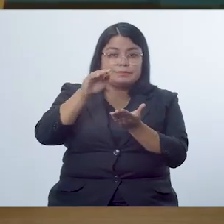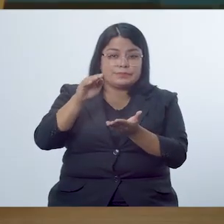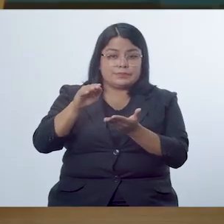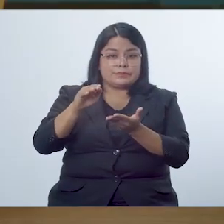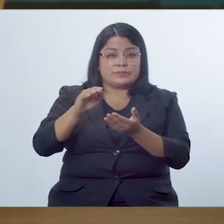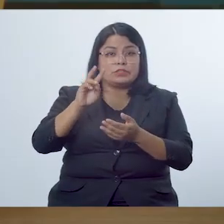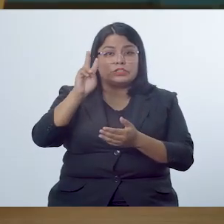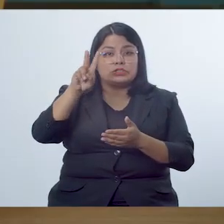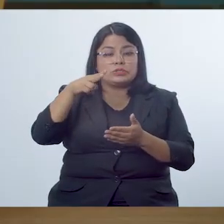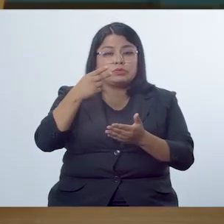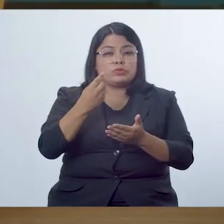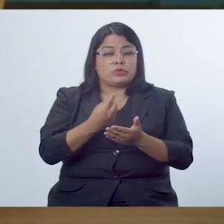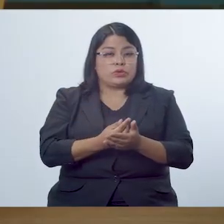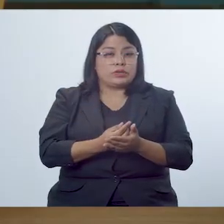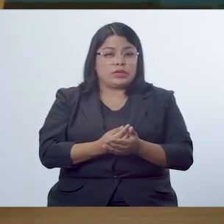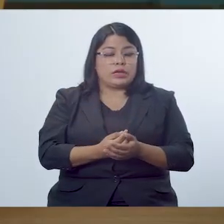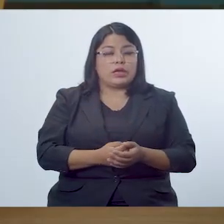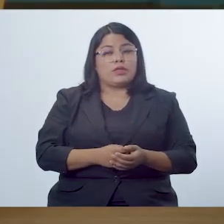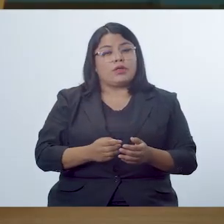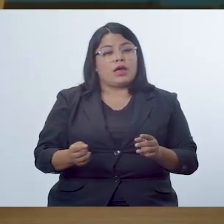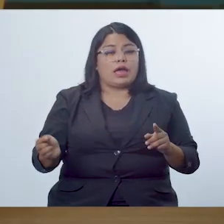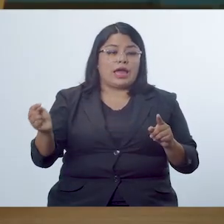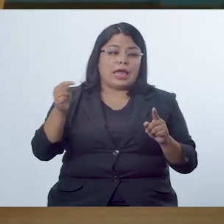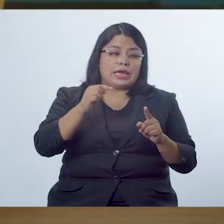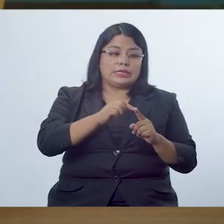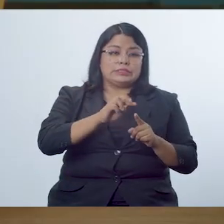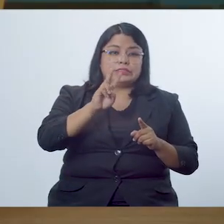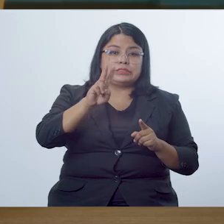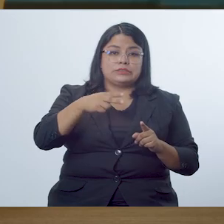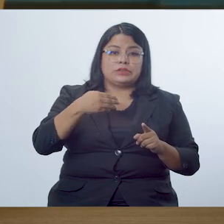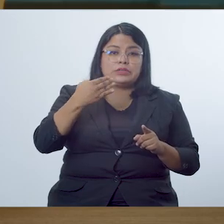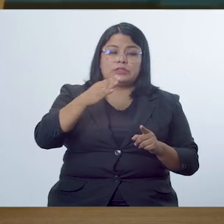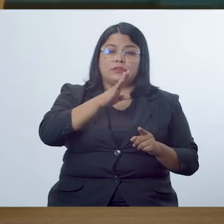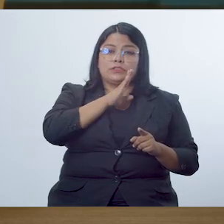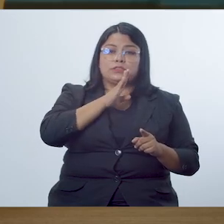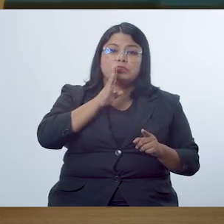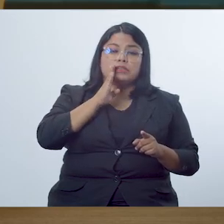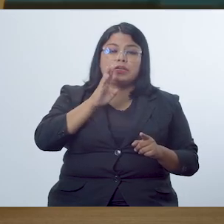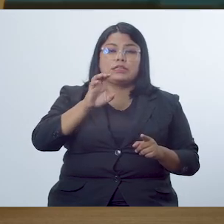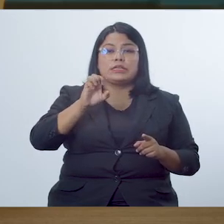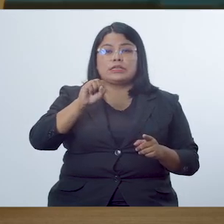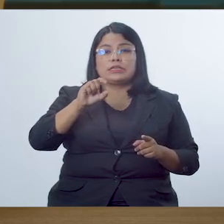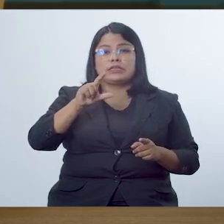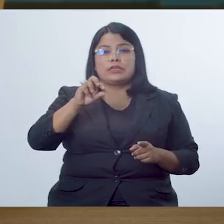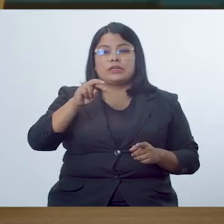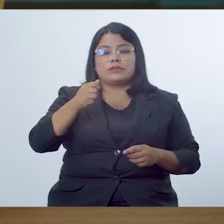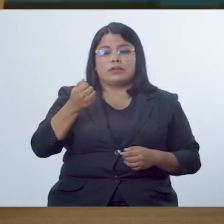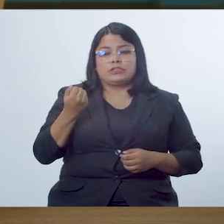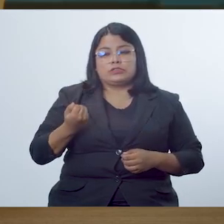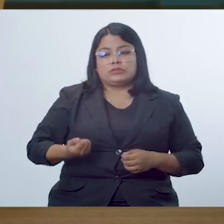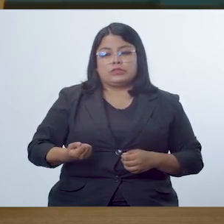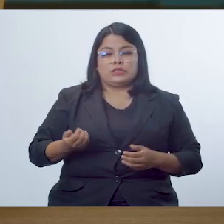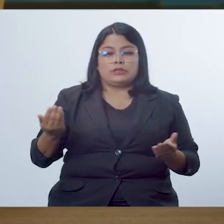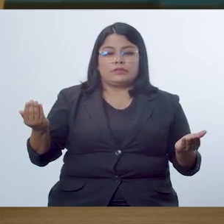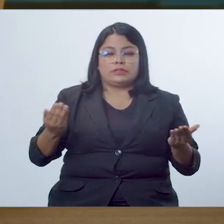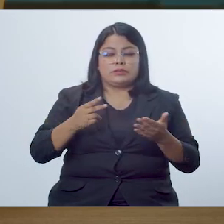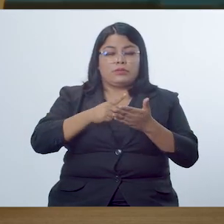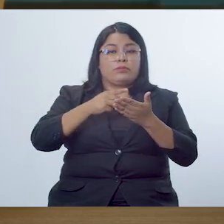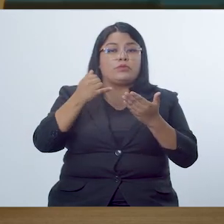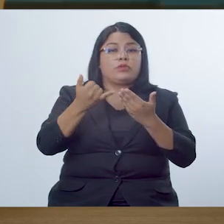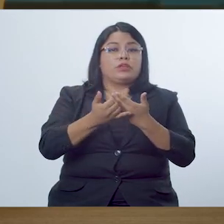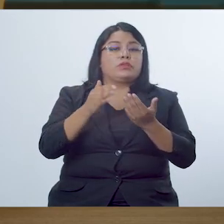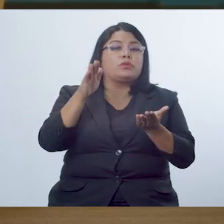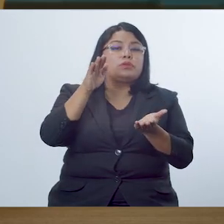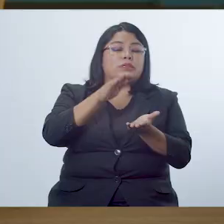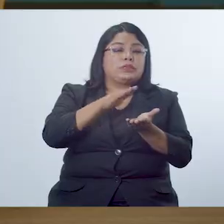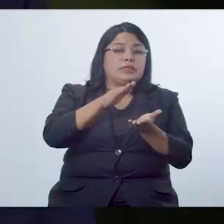desde segundo grado hasta segundo año de bachillerato en la serie de lengua el estudiantado va a elaborar un producto